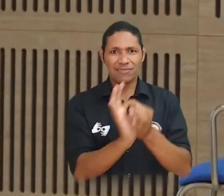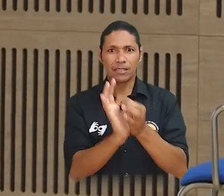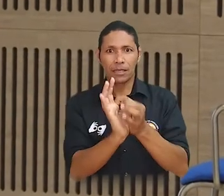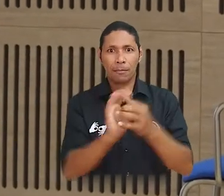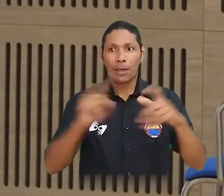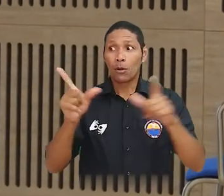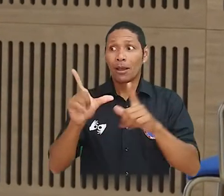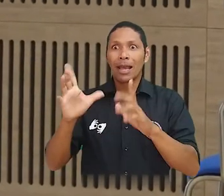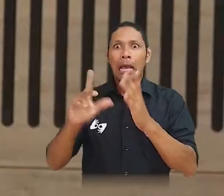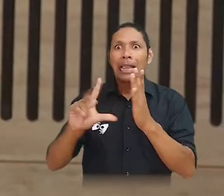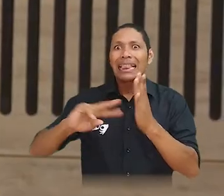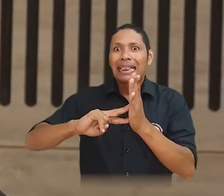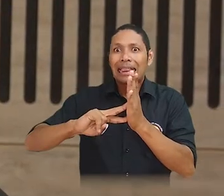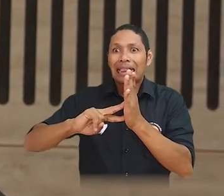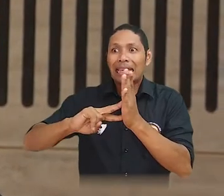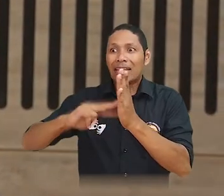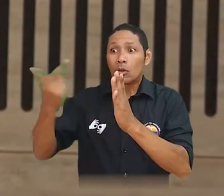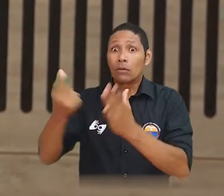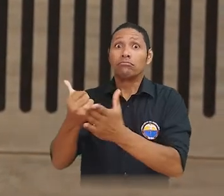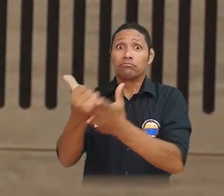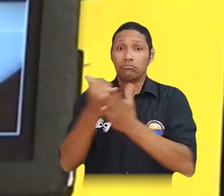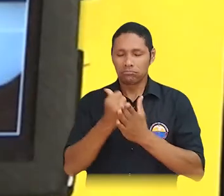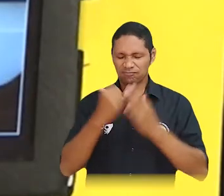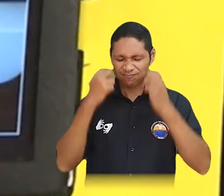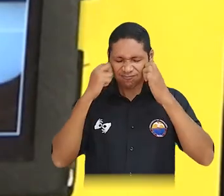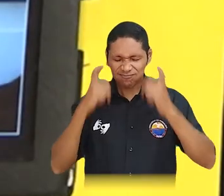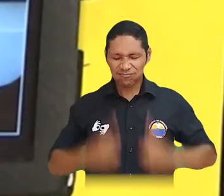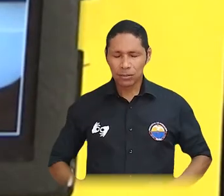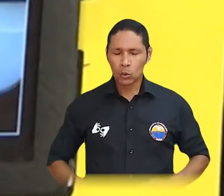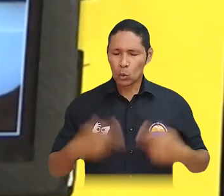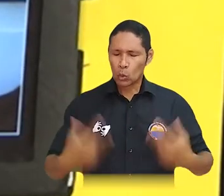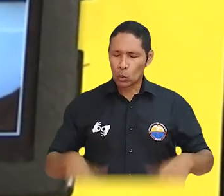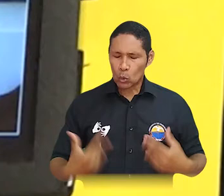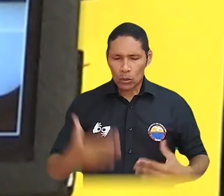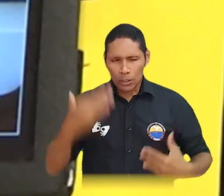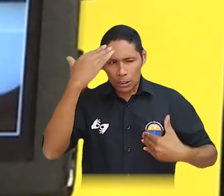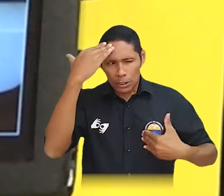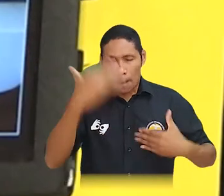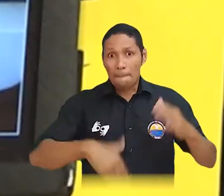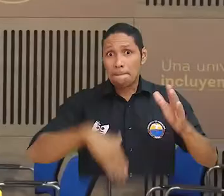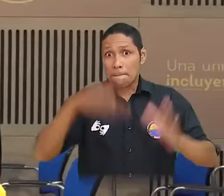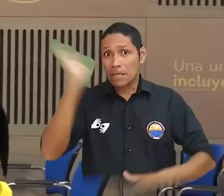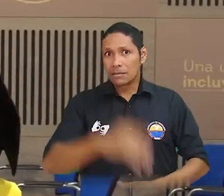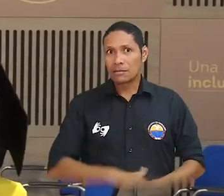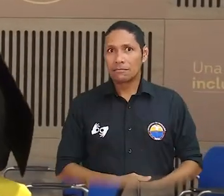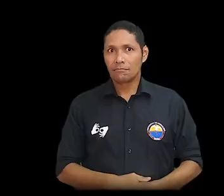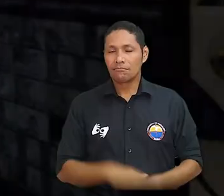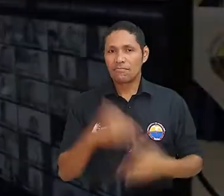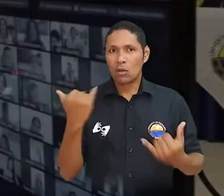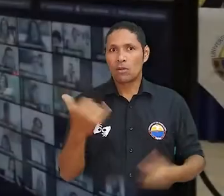tecnología es un medio que hoy nos está conectando, pero la tecnología nos tiene que hacer más humanos.